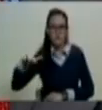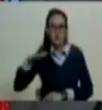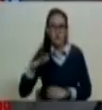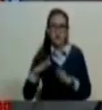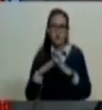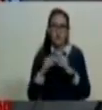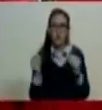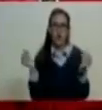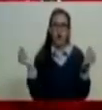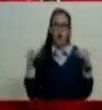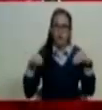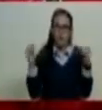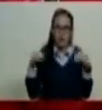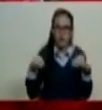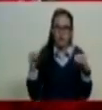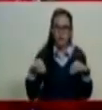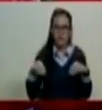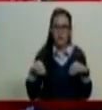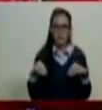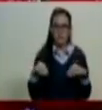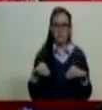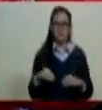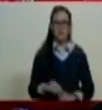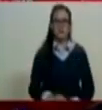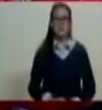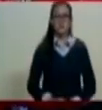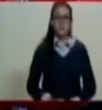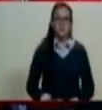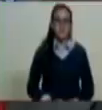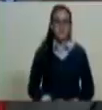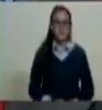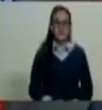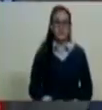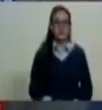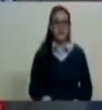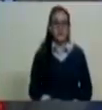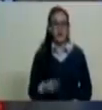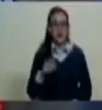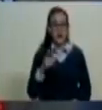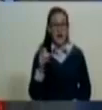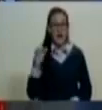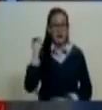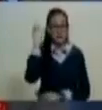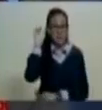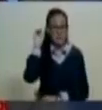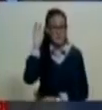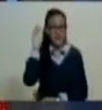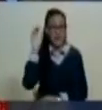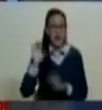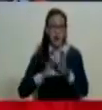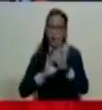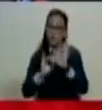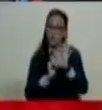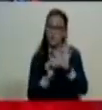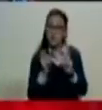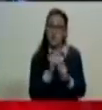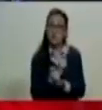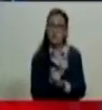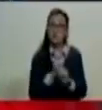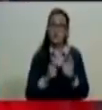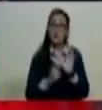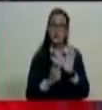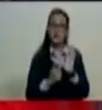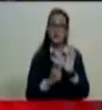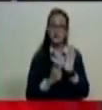de todos los acuerdos y resoluciones que esta soberanísima asamblea constituyente va